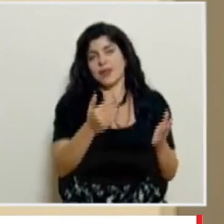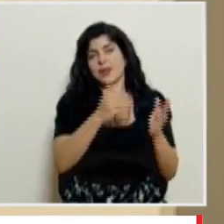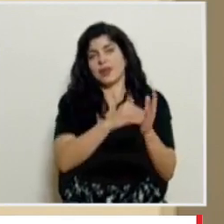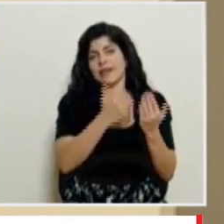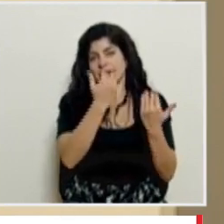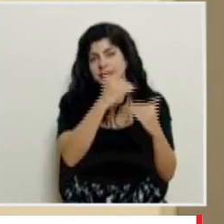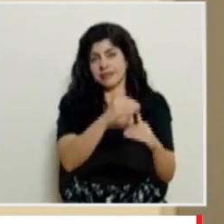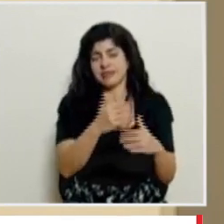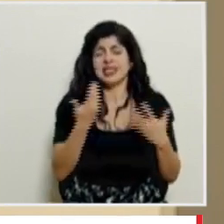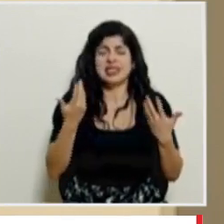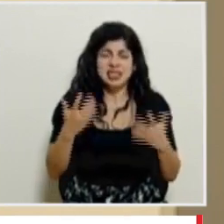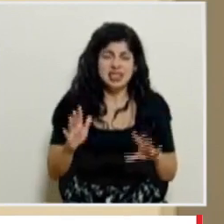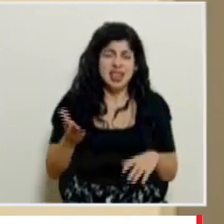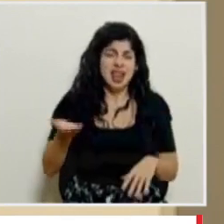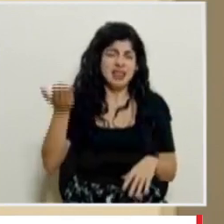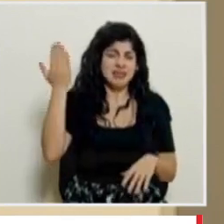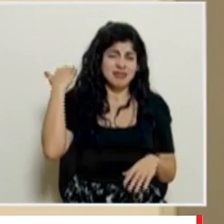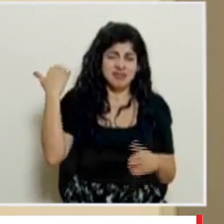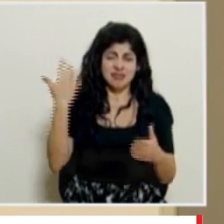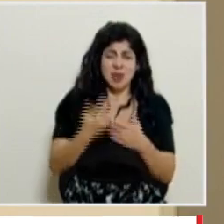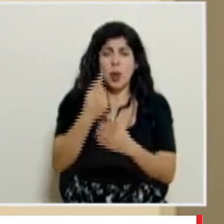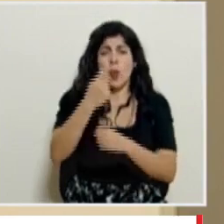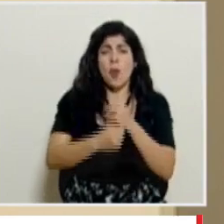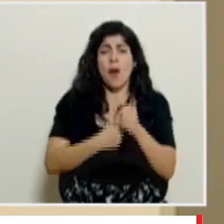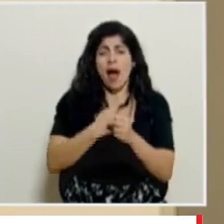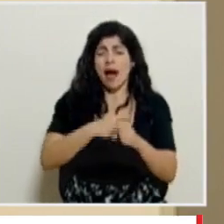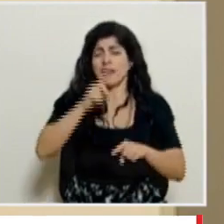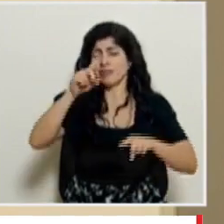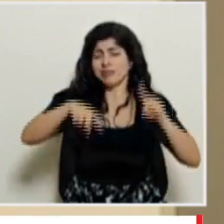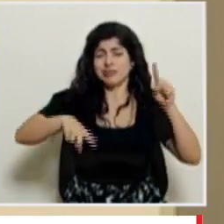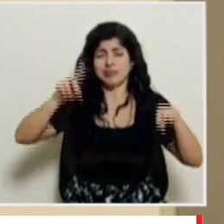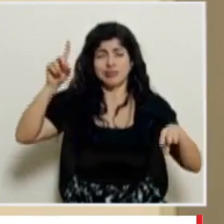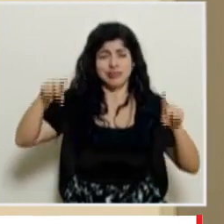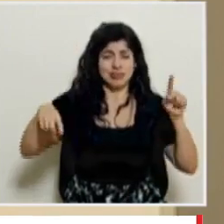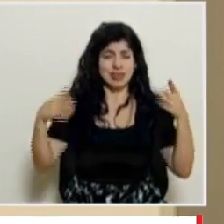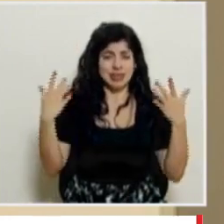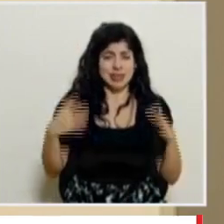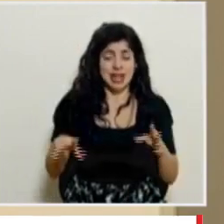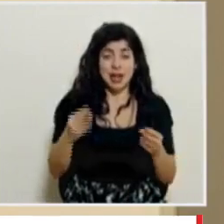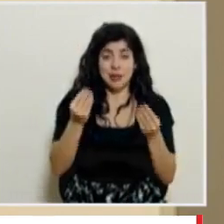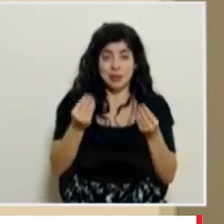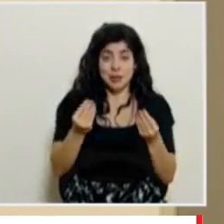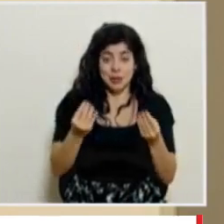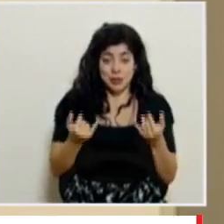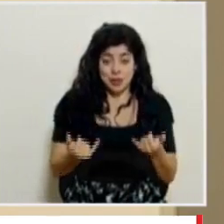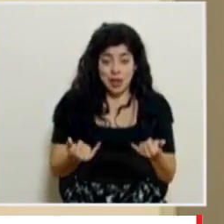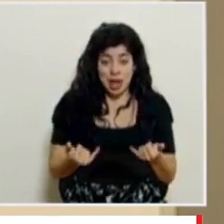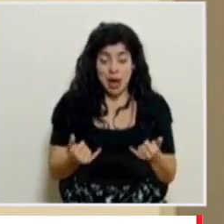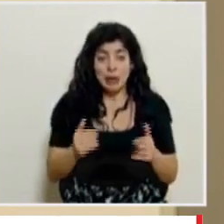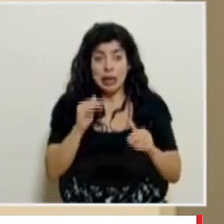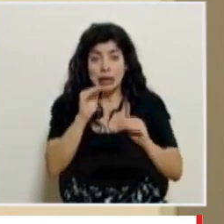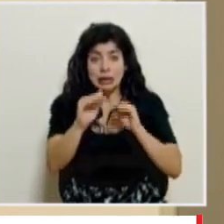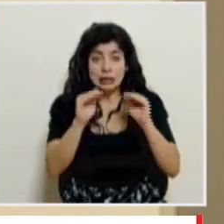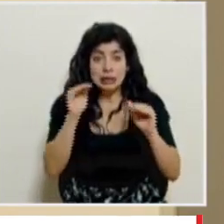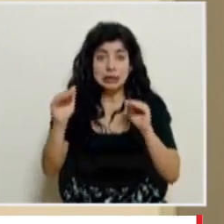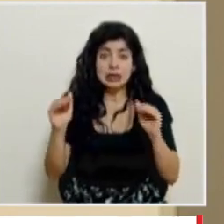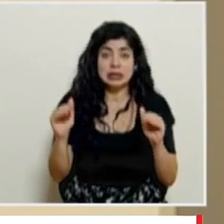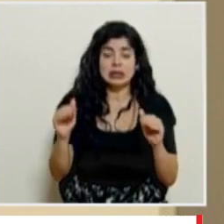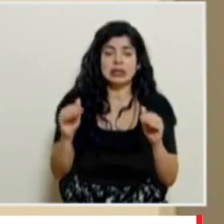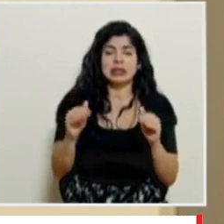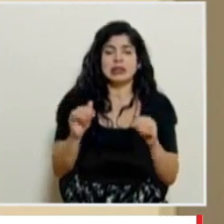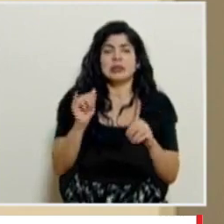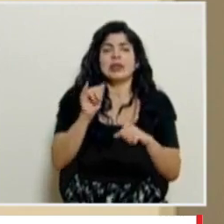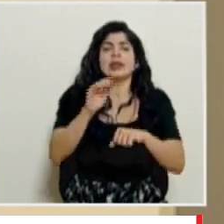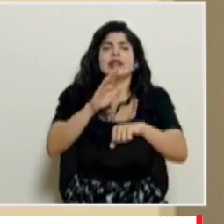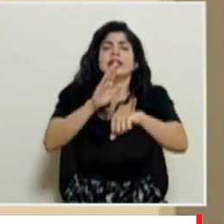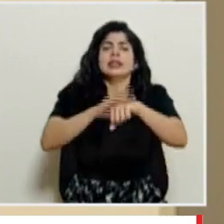yo creo que ya hemos pasado a lo largo de todo este año por todos los matices y justamente mucho de lo que estamos en este momento llamando es haciendo ese